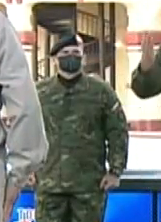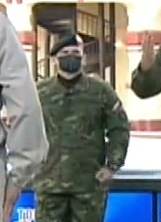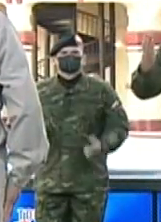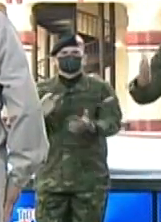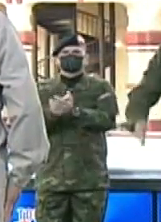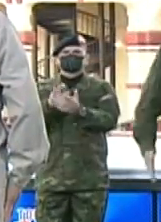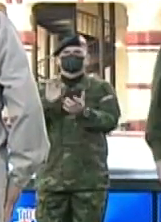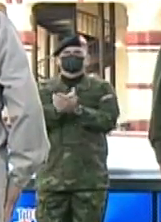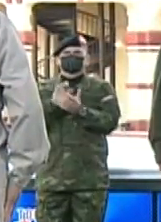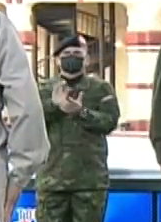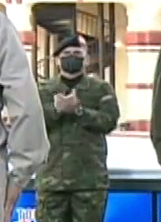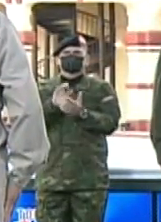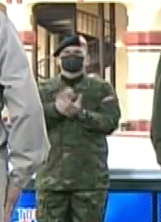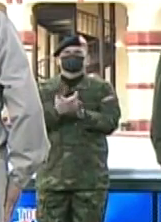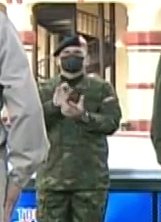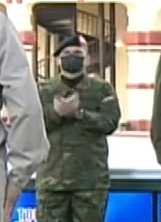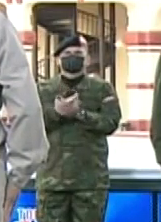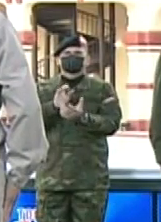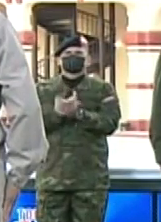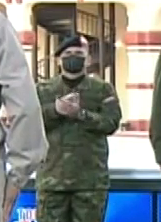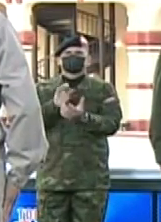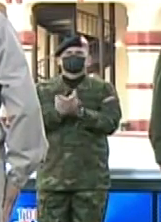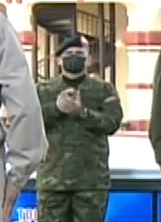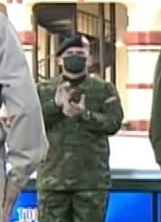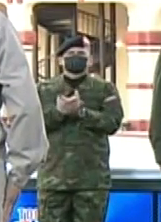¡Ascendido! ¡Aplausos!